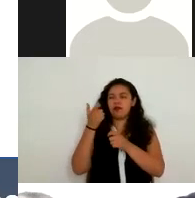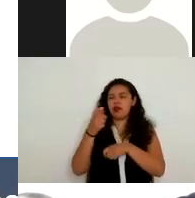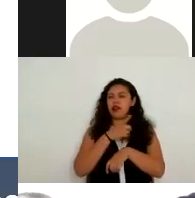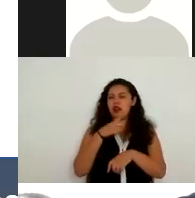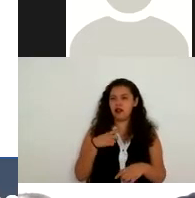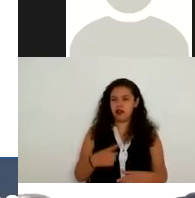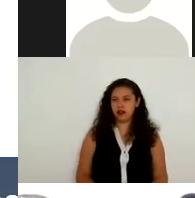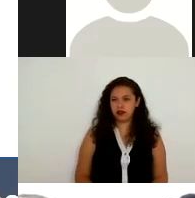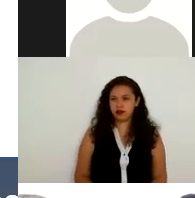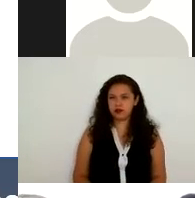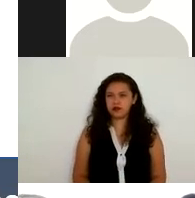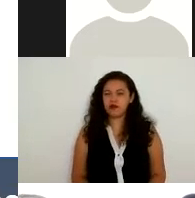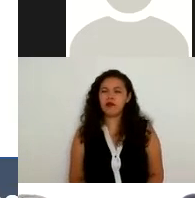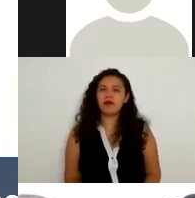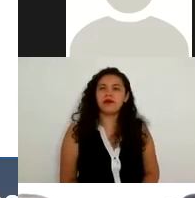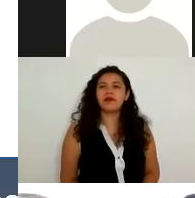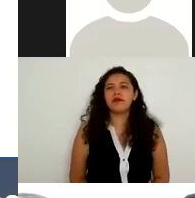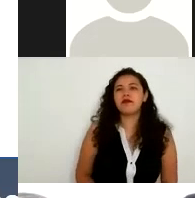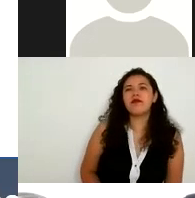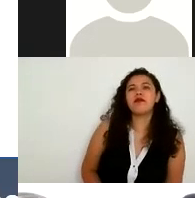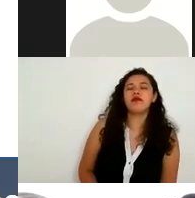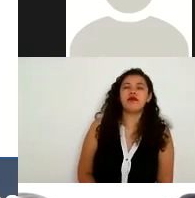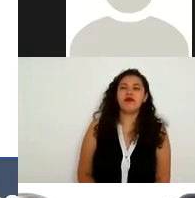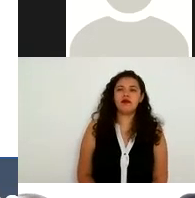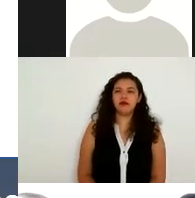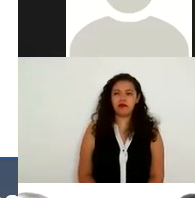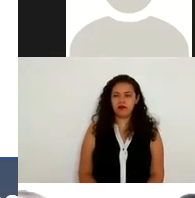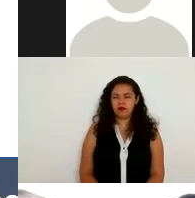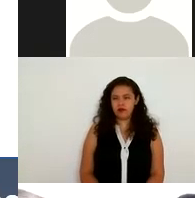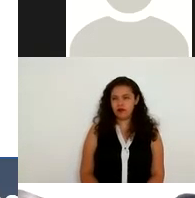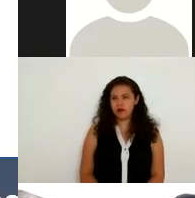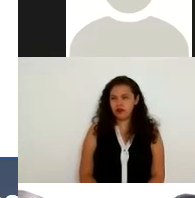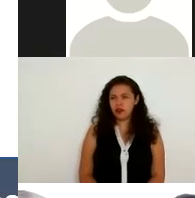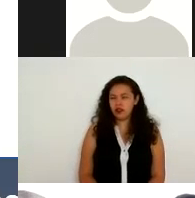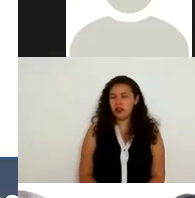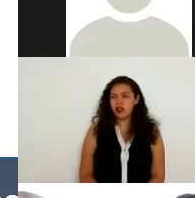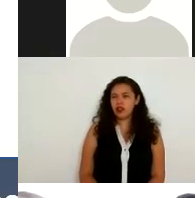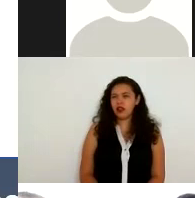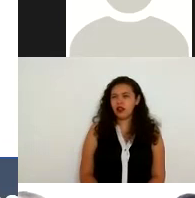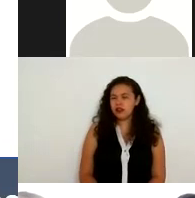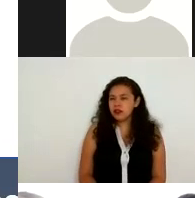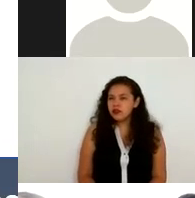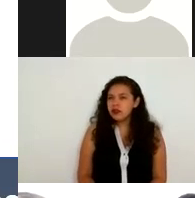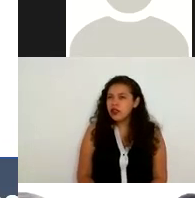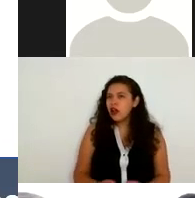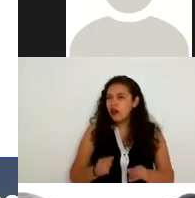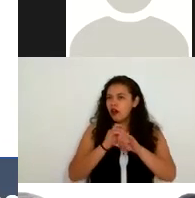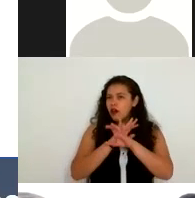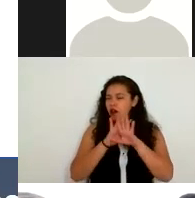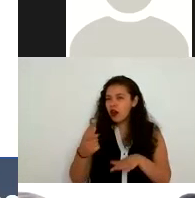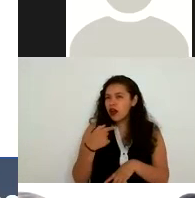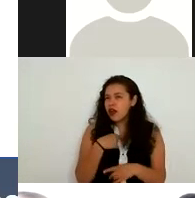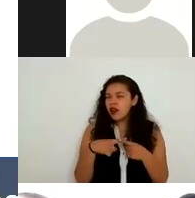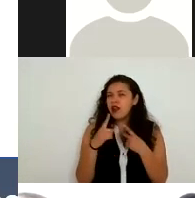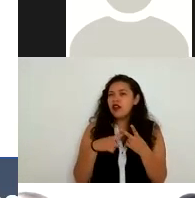en el caso de incumplir con el deber de confidencialidad esto es que yo no divulgue mi información que yo tenga secrecía sobre